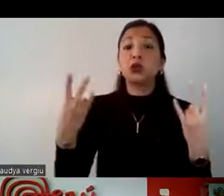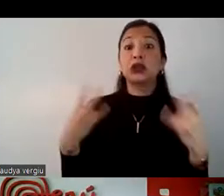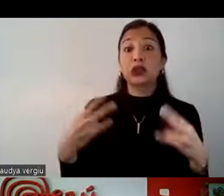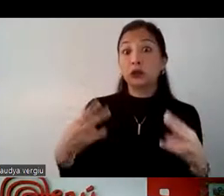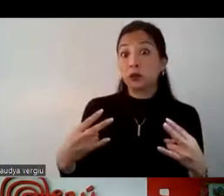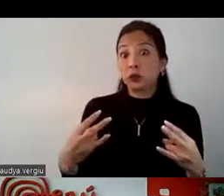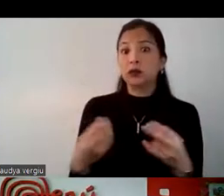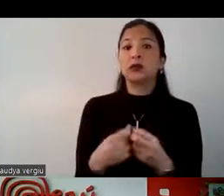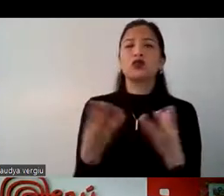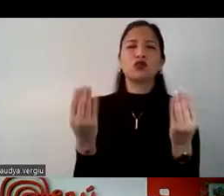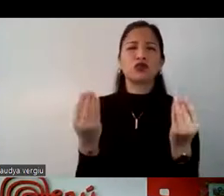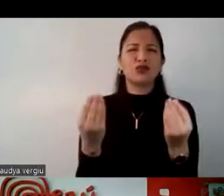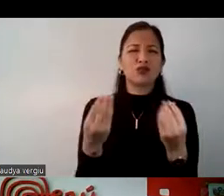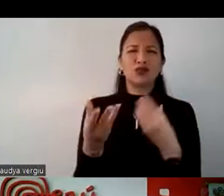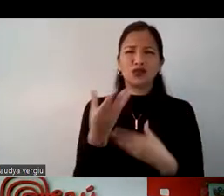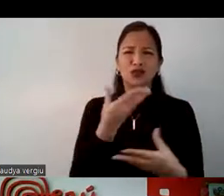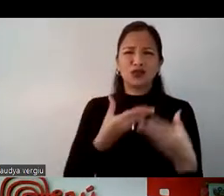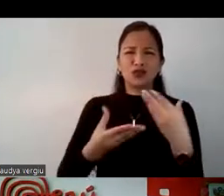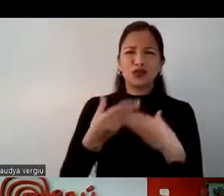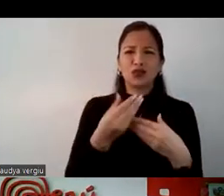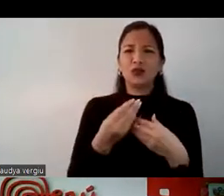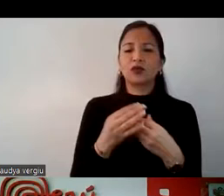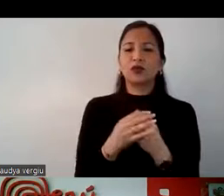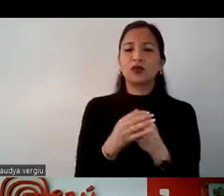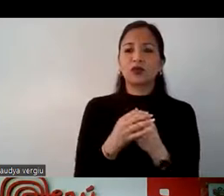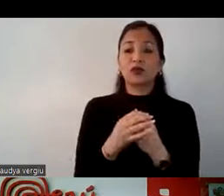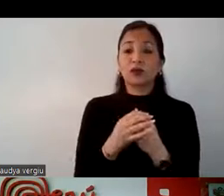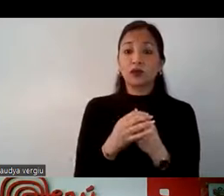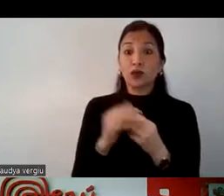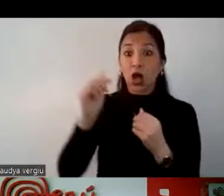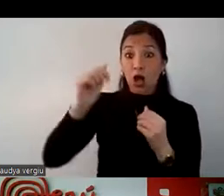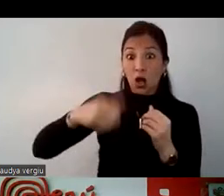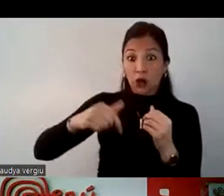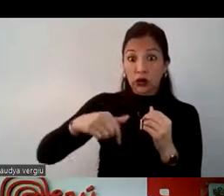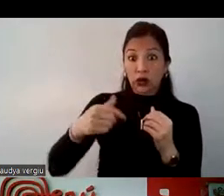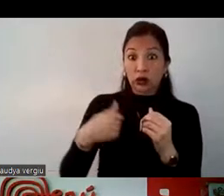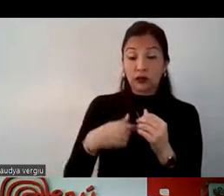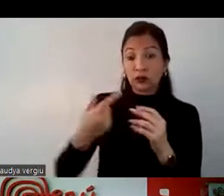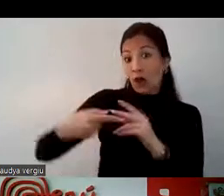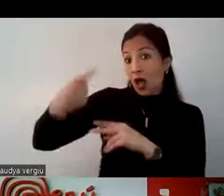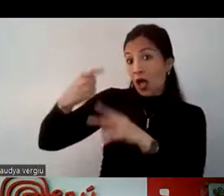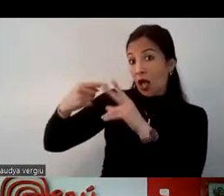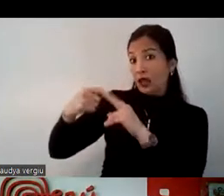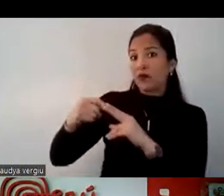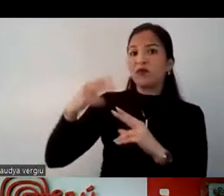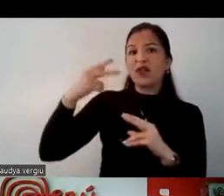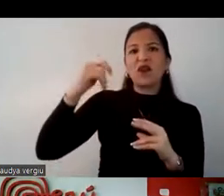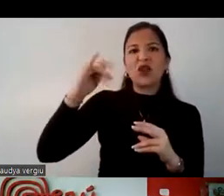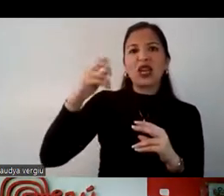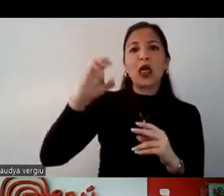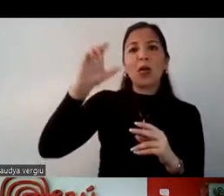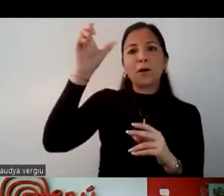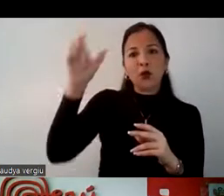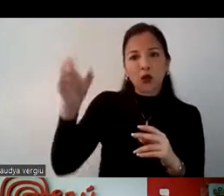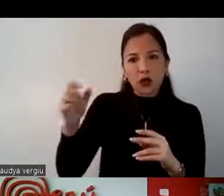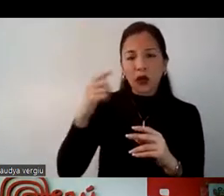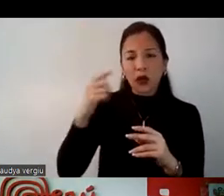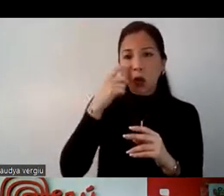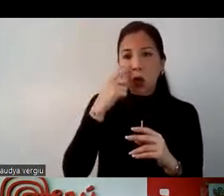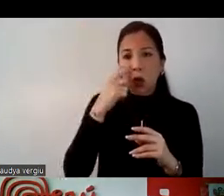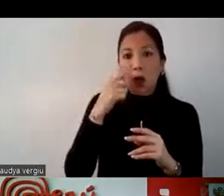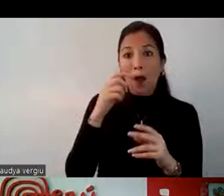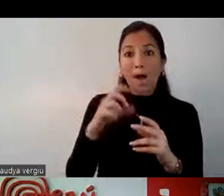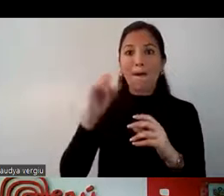usa mucho, ¿no? Por ejemplo, ahorita estamos, ayer empezó la feria de Piura, y hemos hecho una